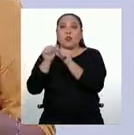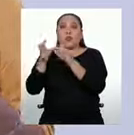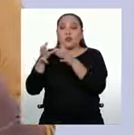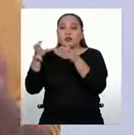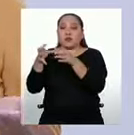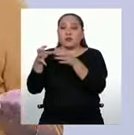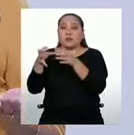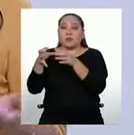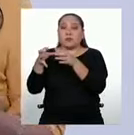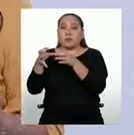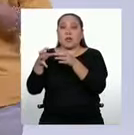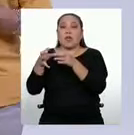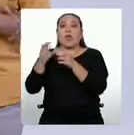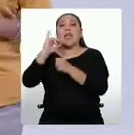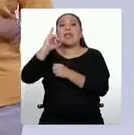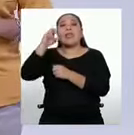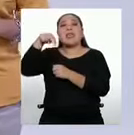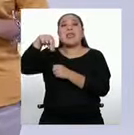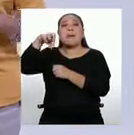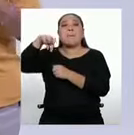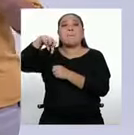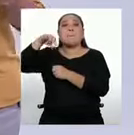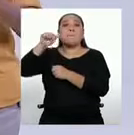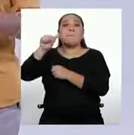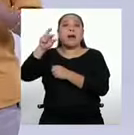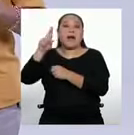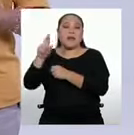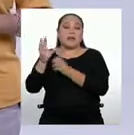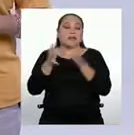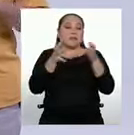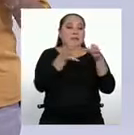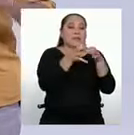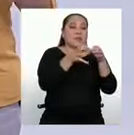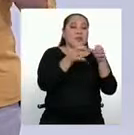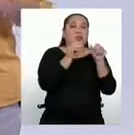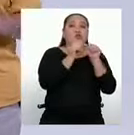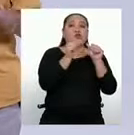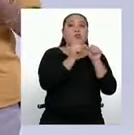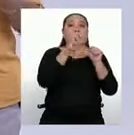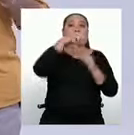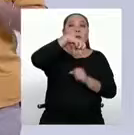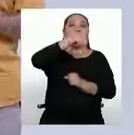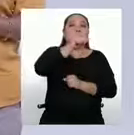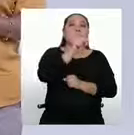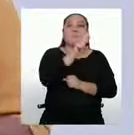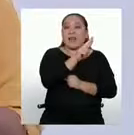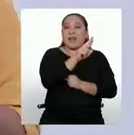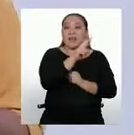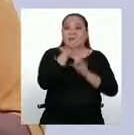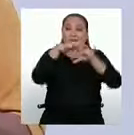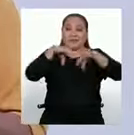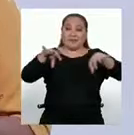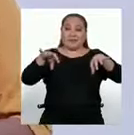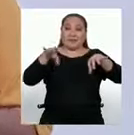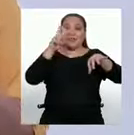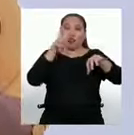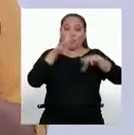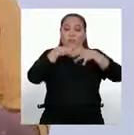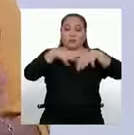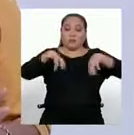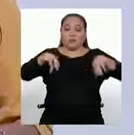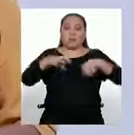es un número impar. Y el segundo caso, cuando la cantidad total de datos es un número par. Ahora,